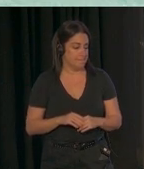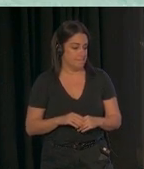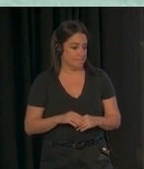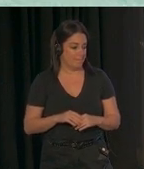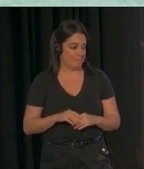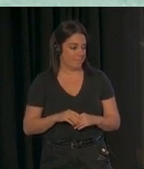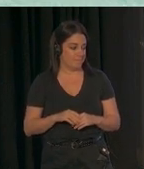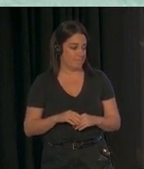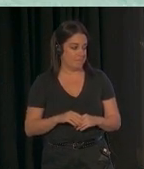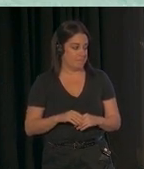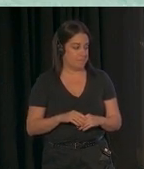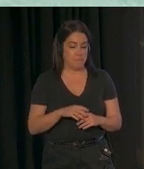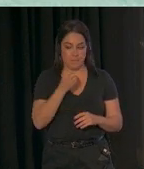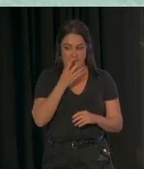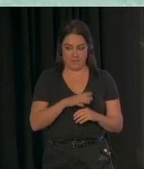Muy bien.